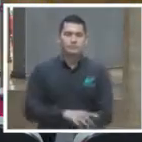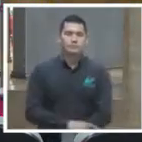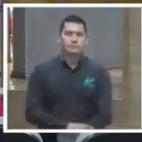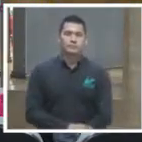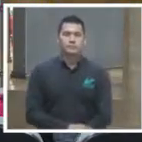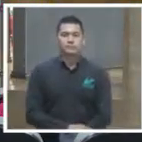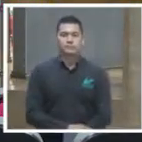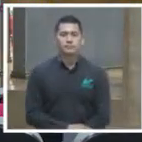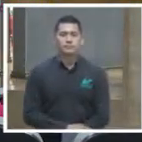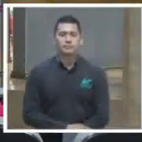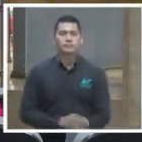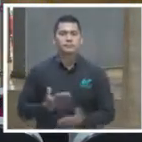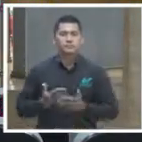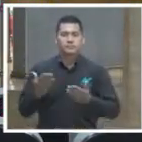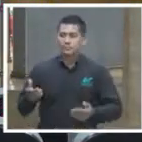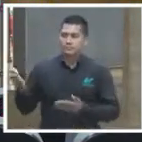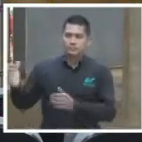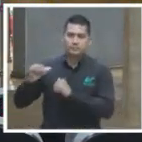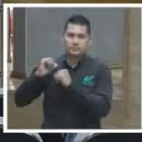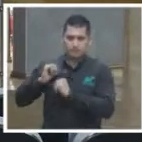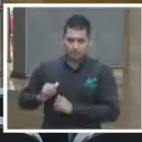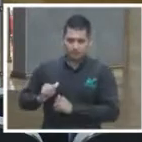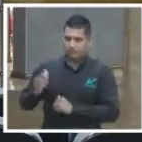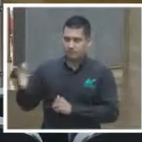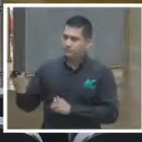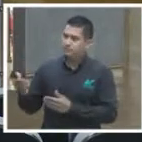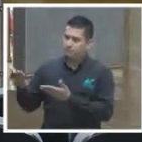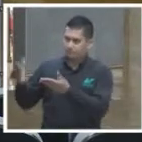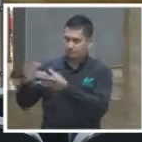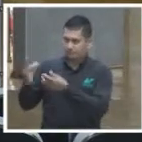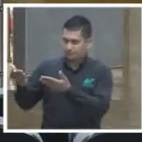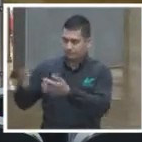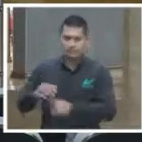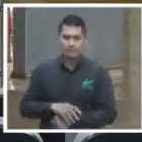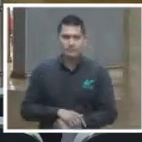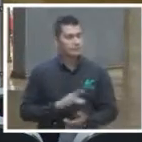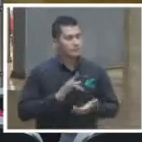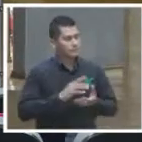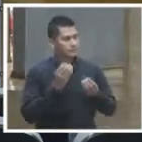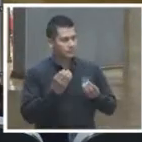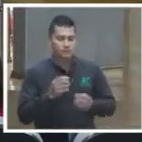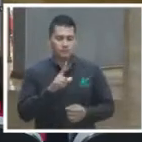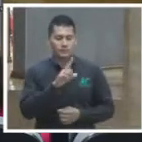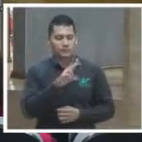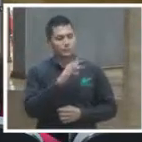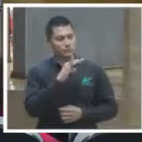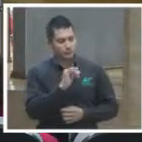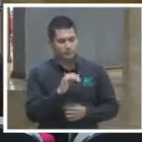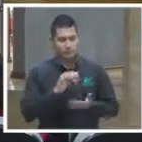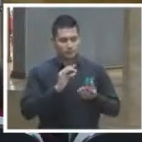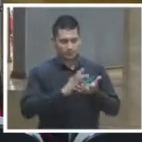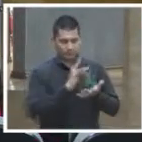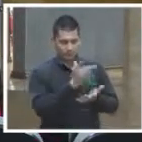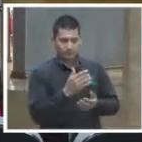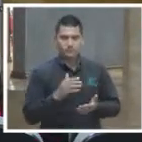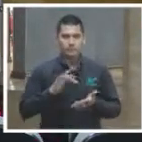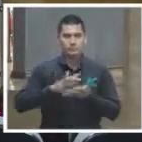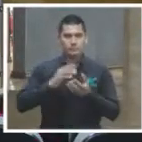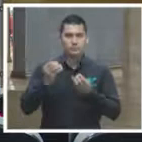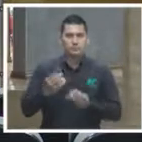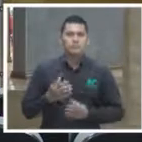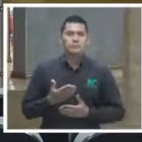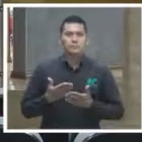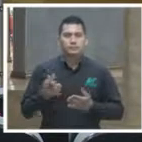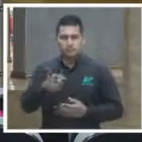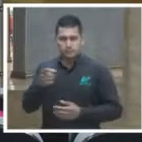Tiene el uso de la voz nuestra moderadora. Adelante, por favor. Muchas gracias, Lucy. Muy buenas tardes a todos, magistradas, presidentas, señores